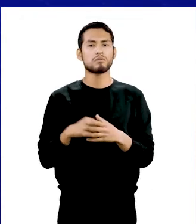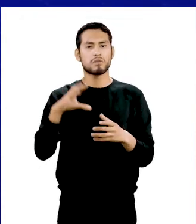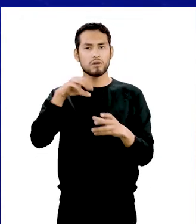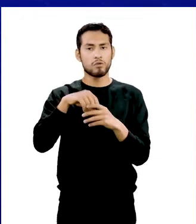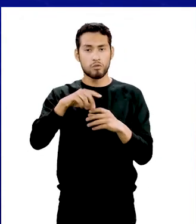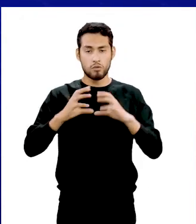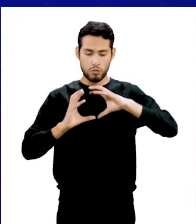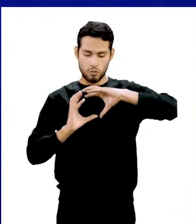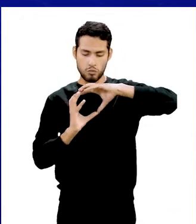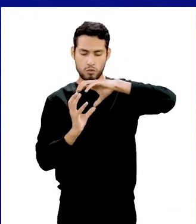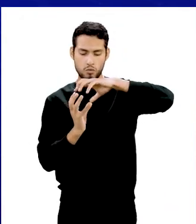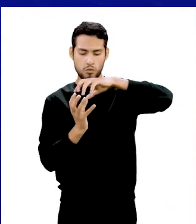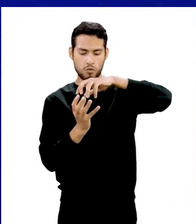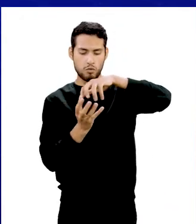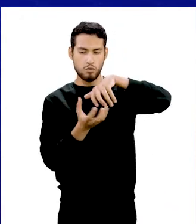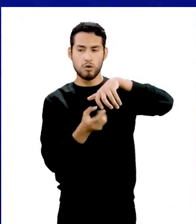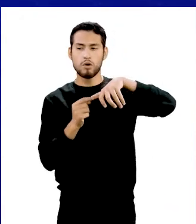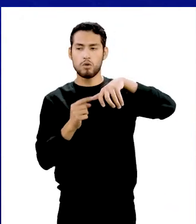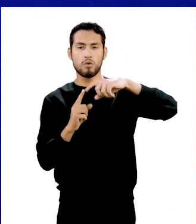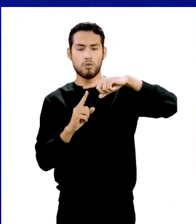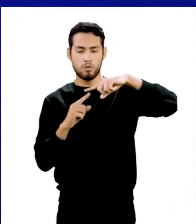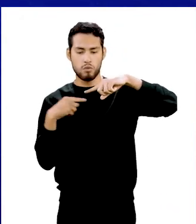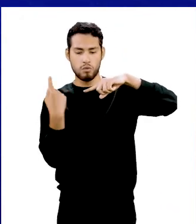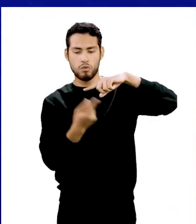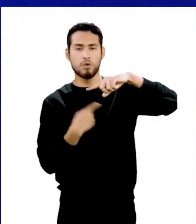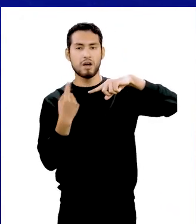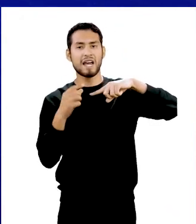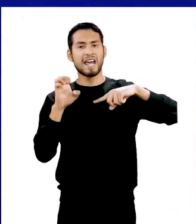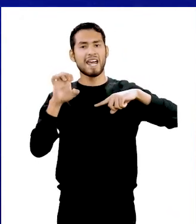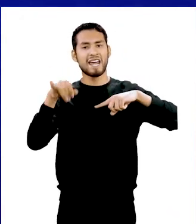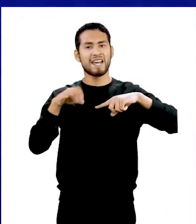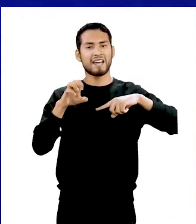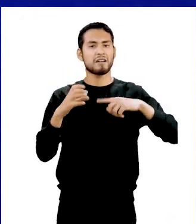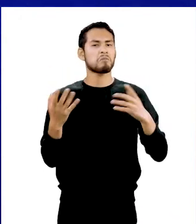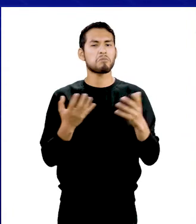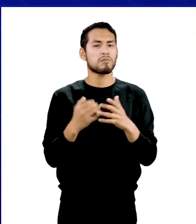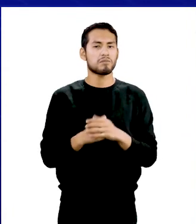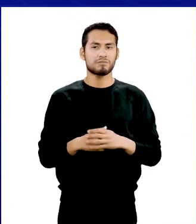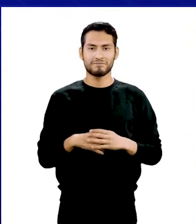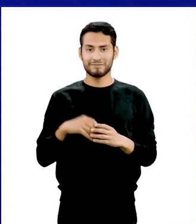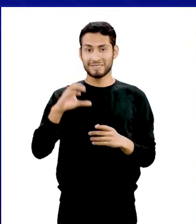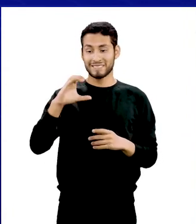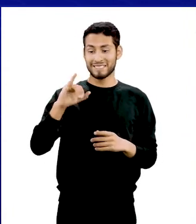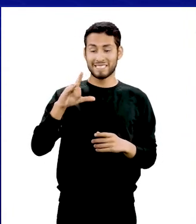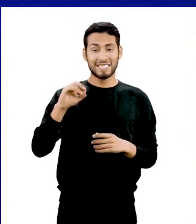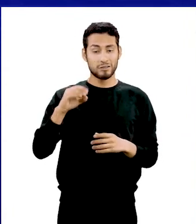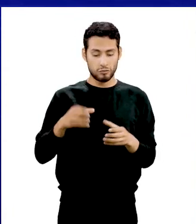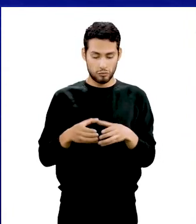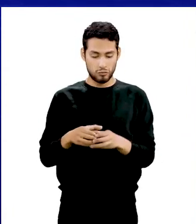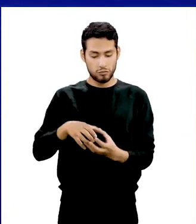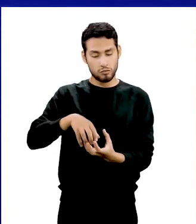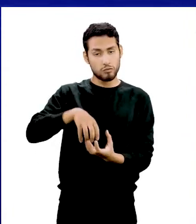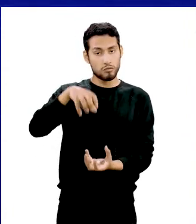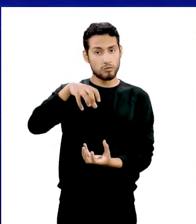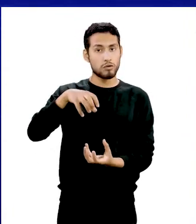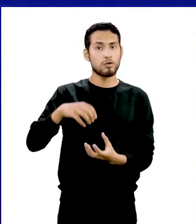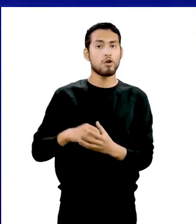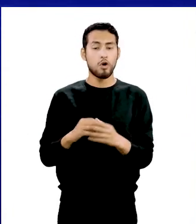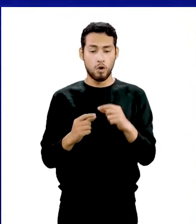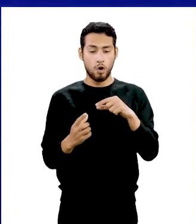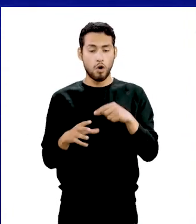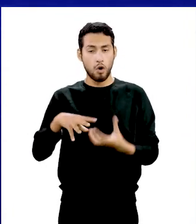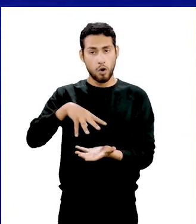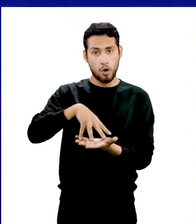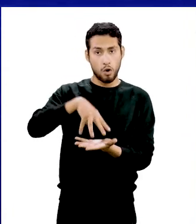formados al girar una figura plana alrededor de un eje. Los más conocidos son el cilindro,